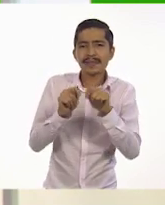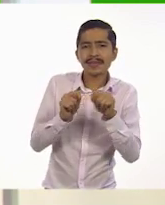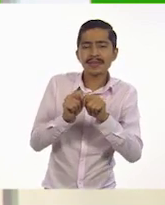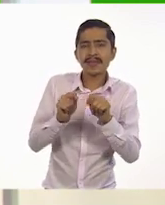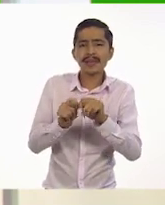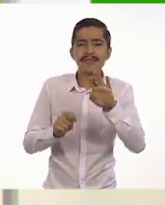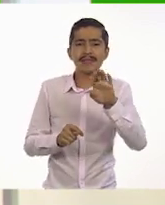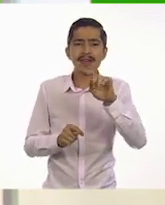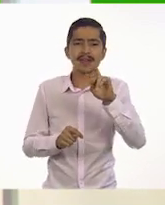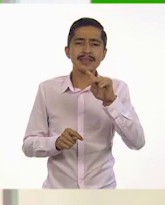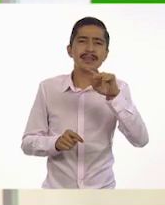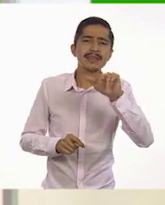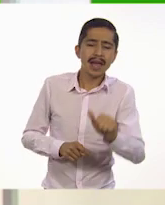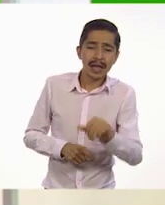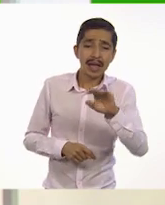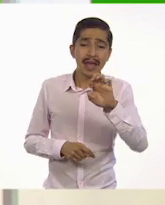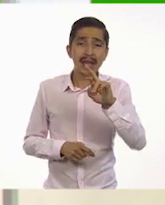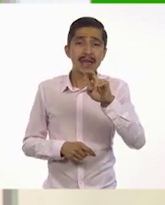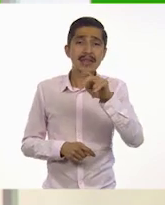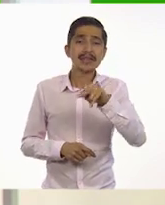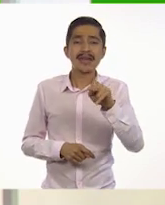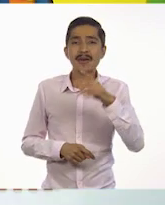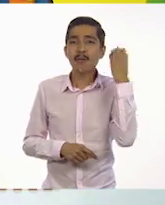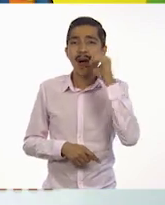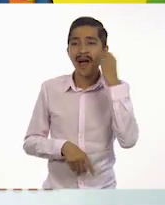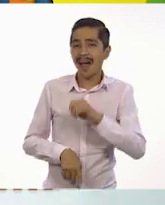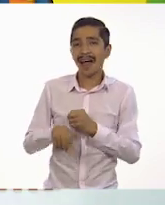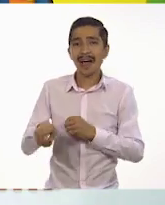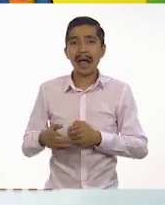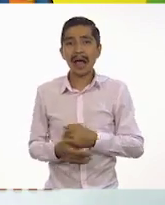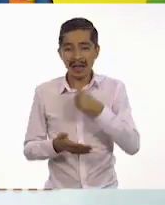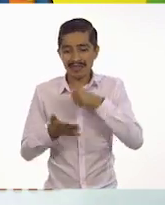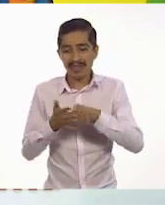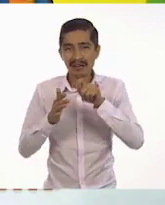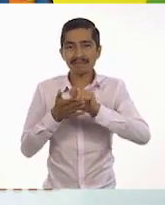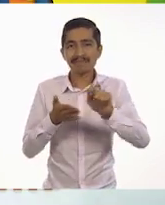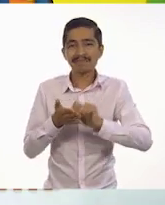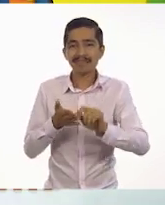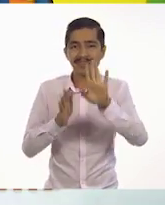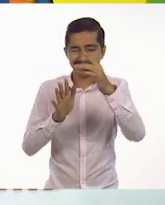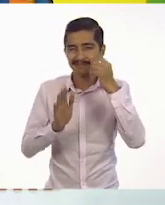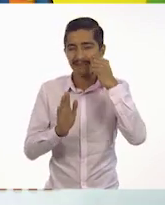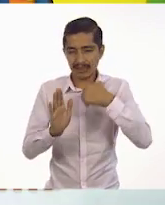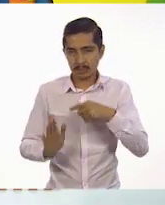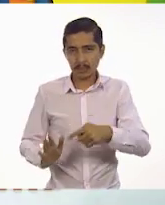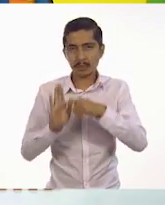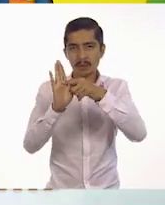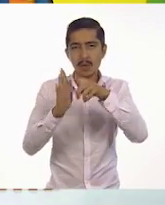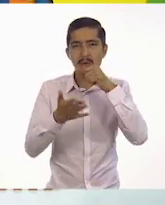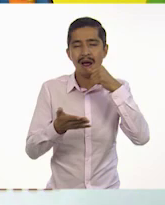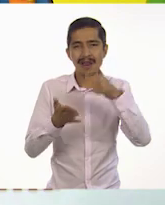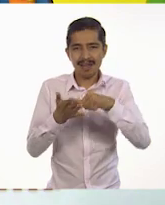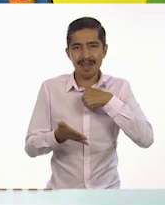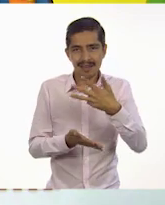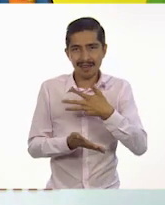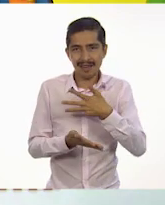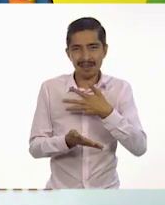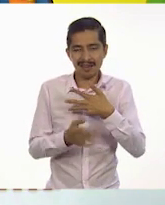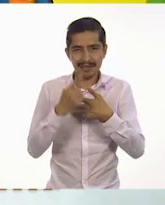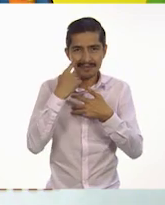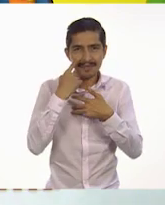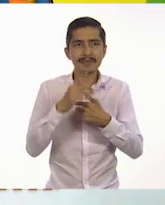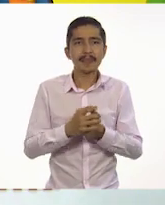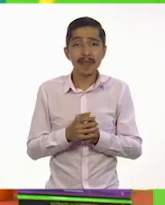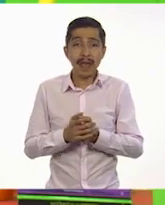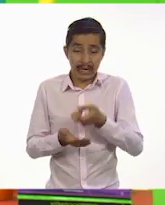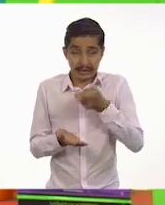Eddie de Oaxaca. ¡Qué gusto les va a dar! Mira, te voy a mostrar unas cartas que yo tengo. Estas a mí